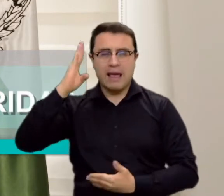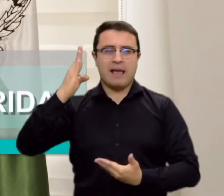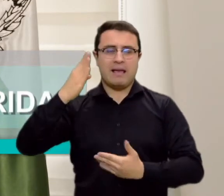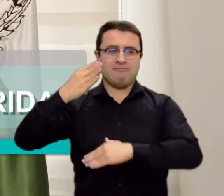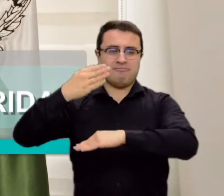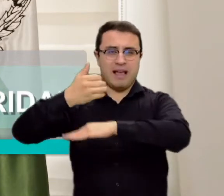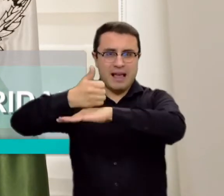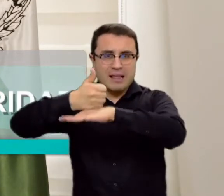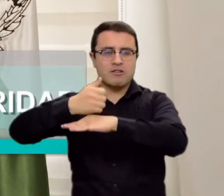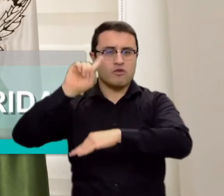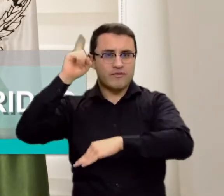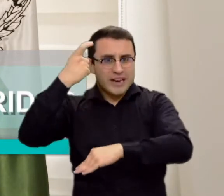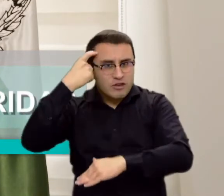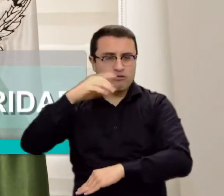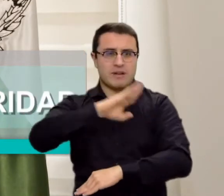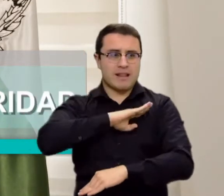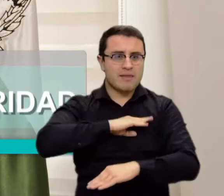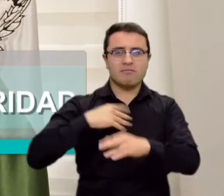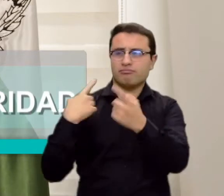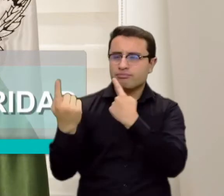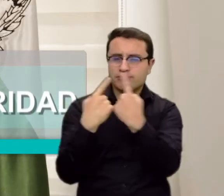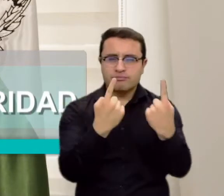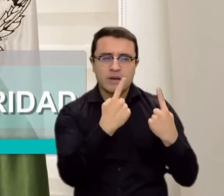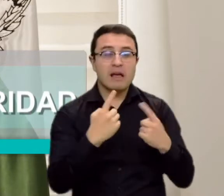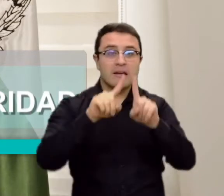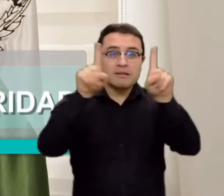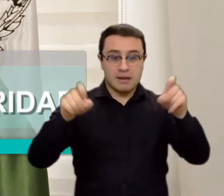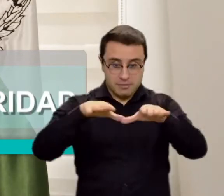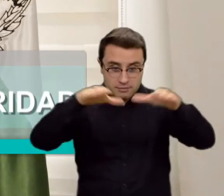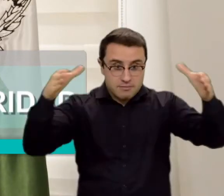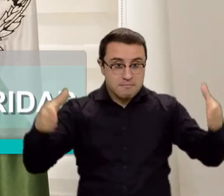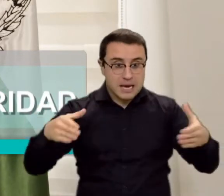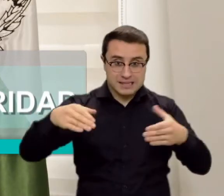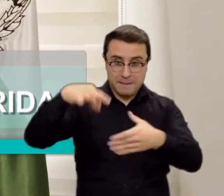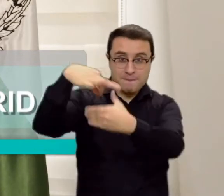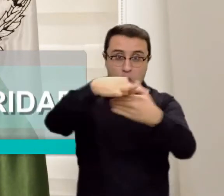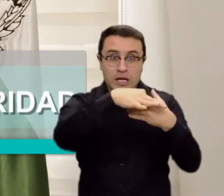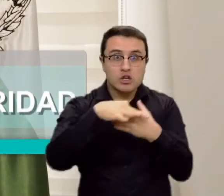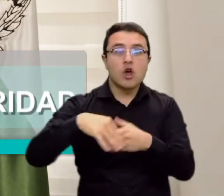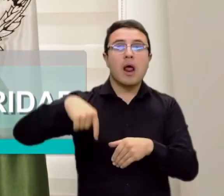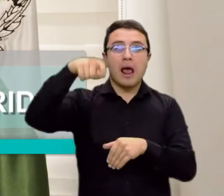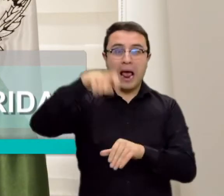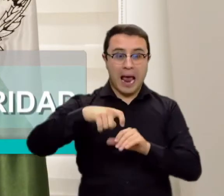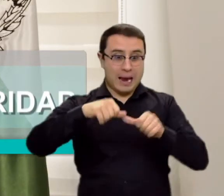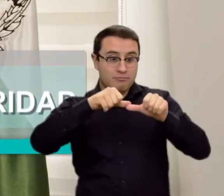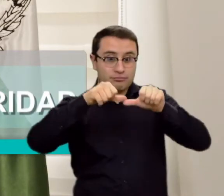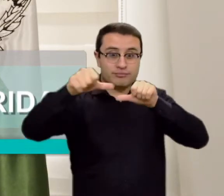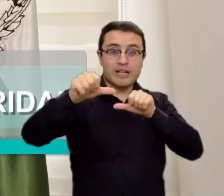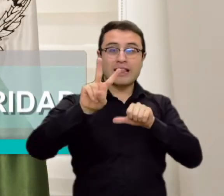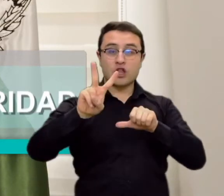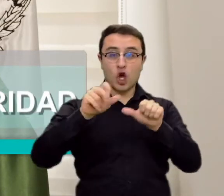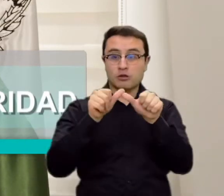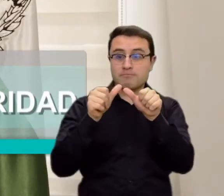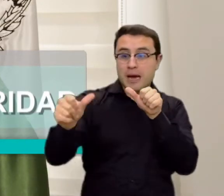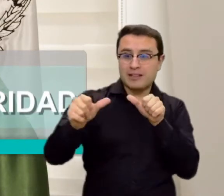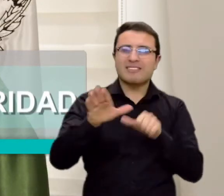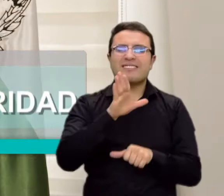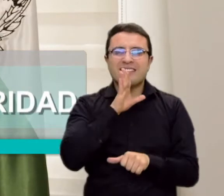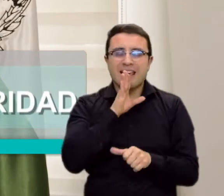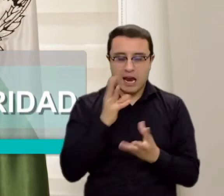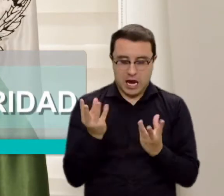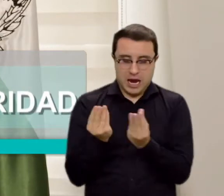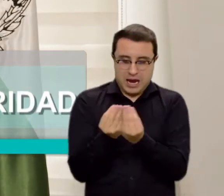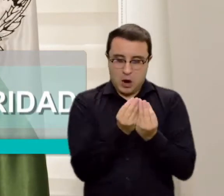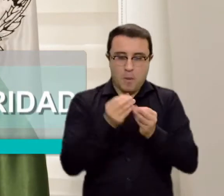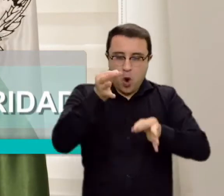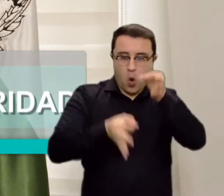se haga pedagogía, pero sobre todo hacer un tema que la infraestructura en los puestos de votación se cumple el aislamiento de los dos metros, tanto